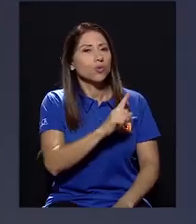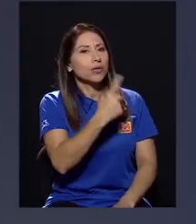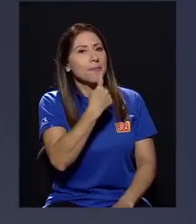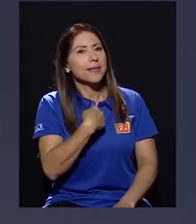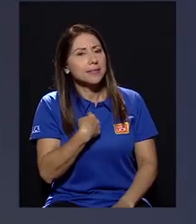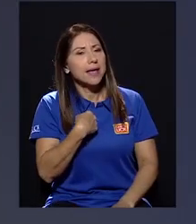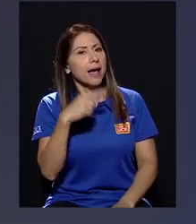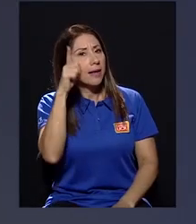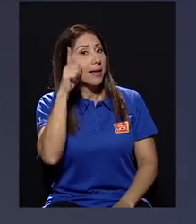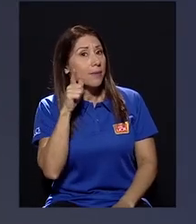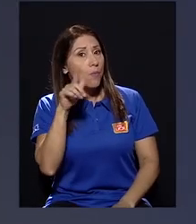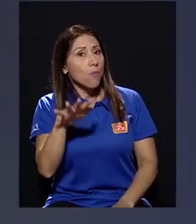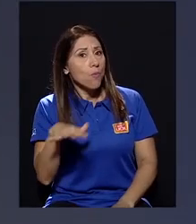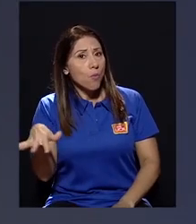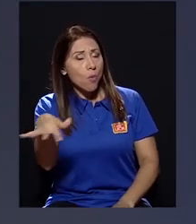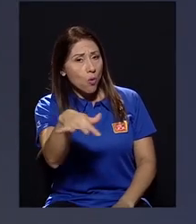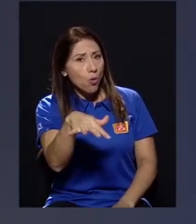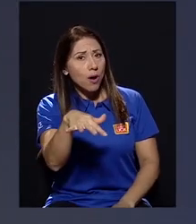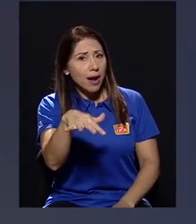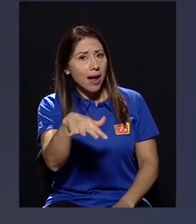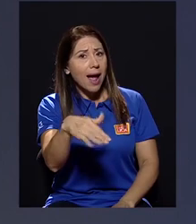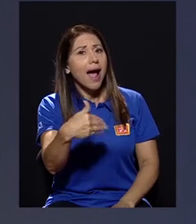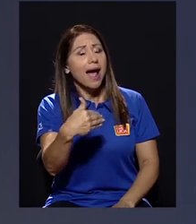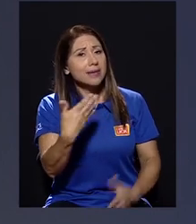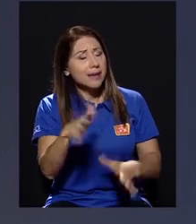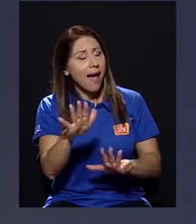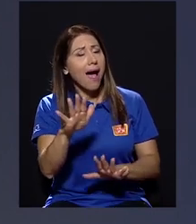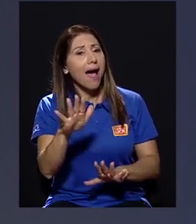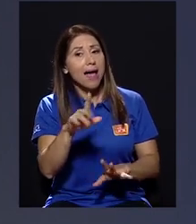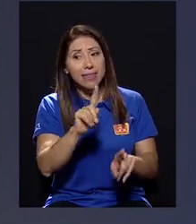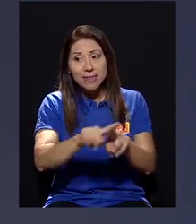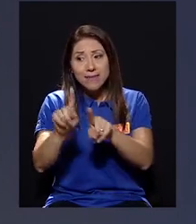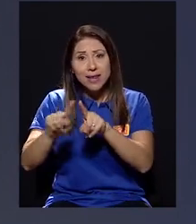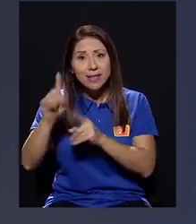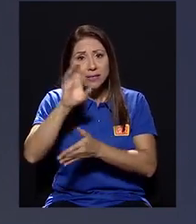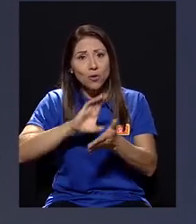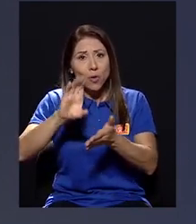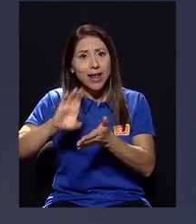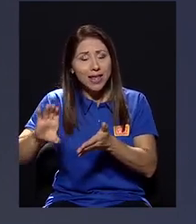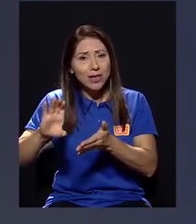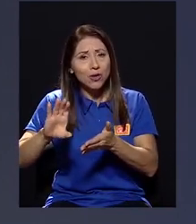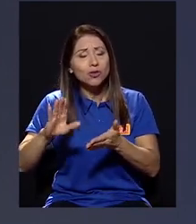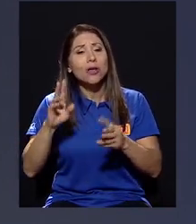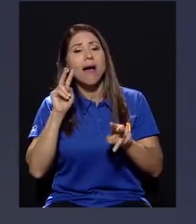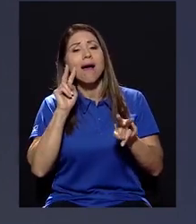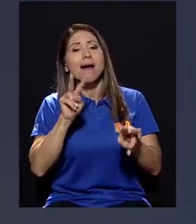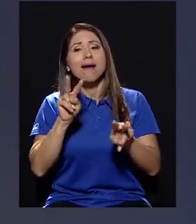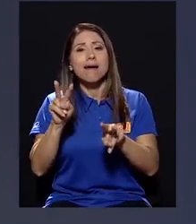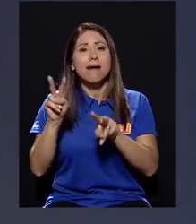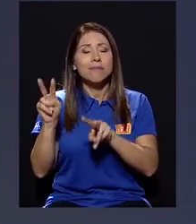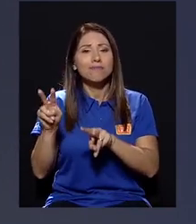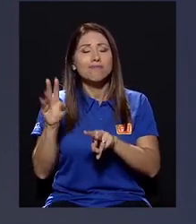Usted me decía que en el caso de Limónense, inclusive, habían identificado en colegios específicamente con grupos